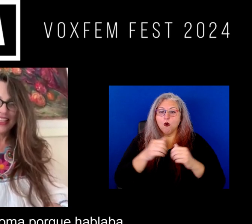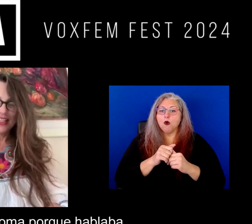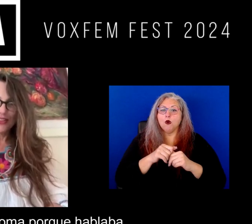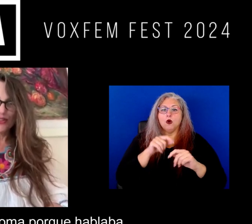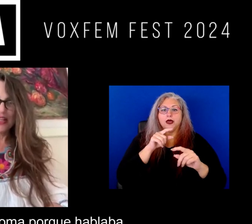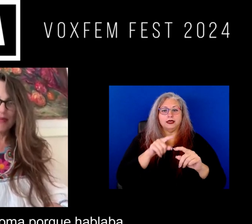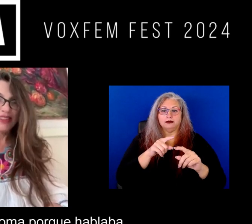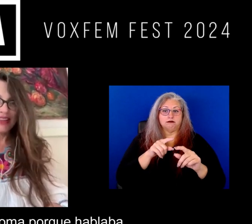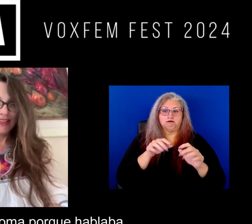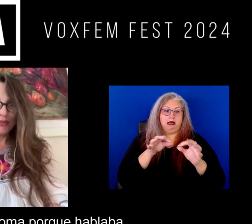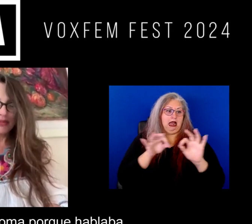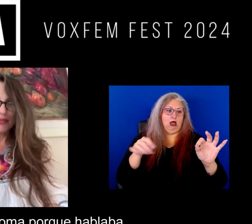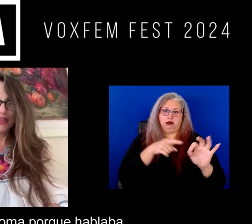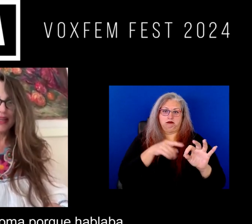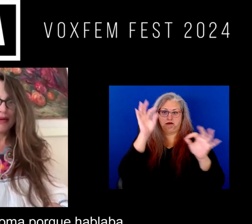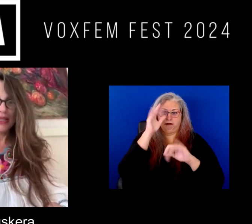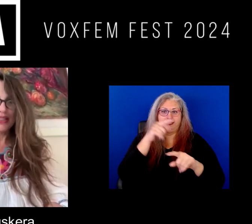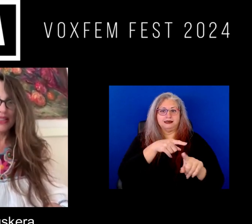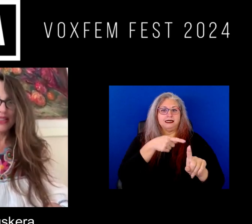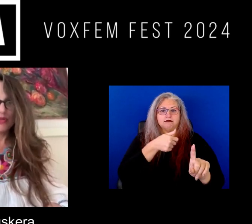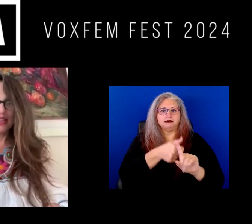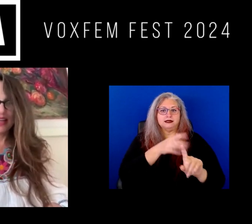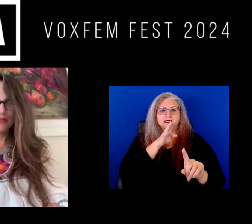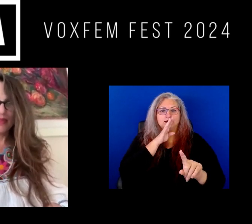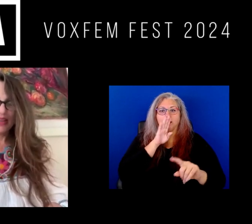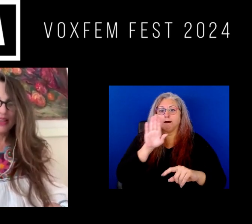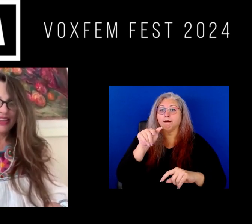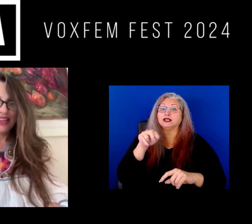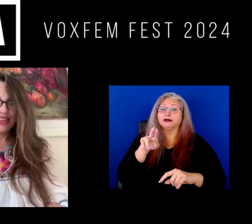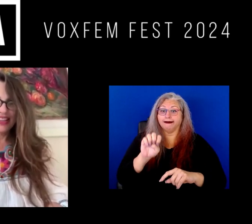no sabía ni el idioma porque hablaba euskera.